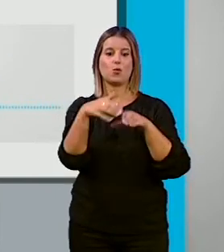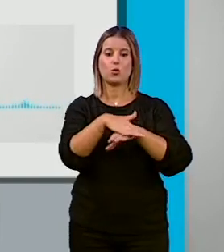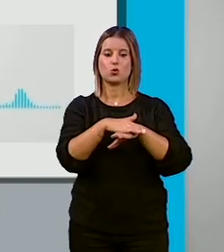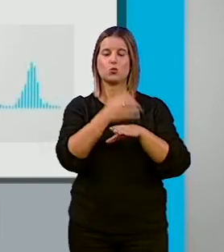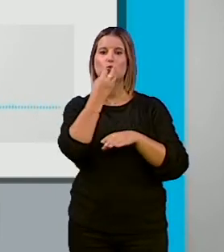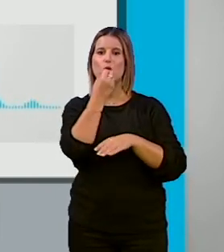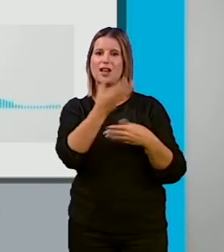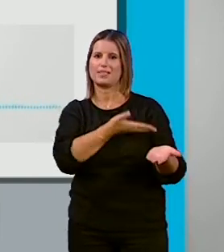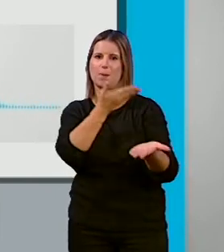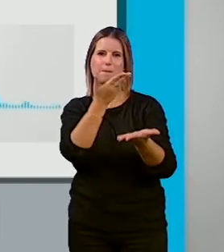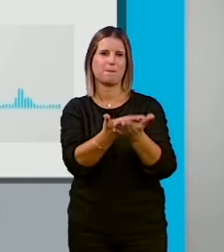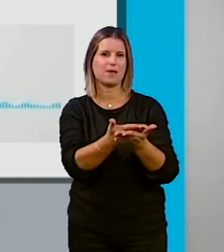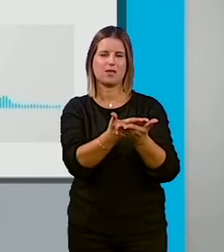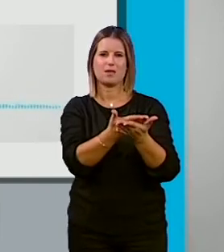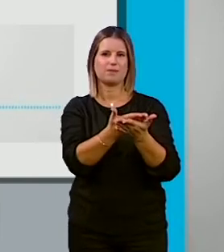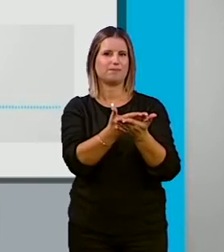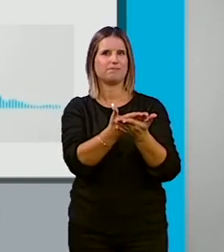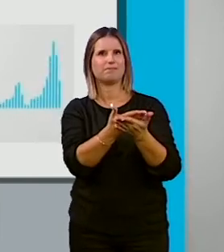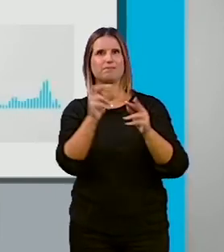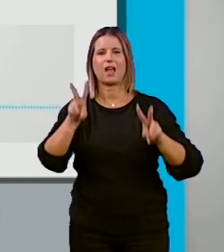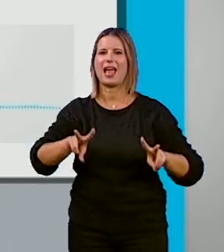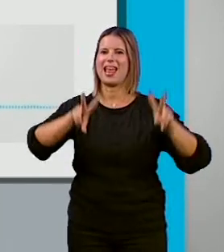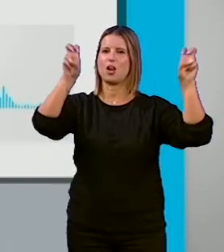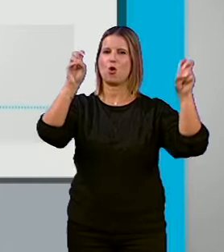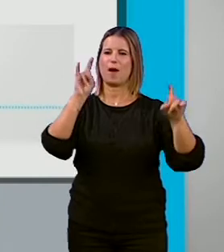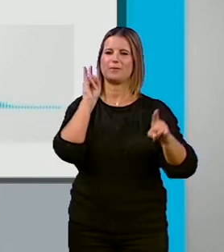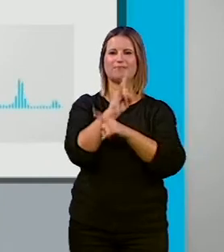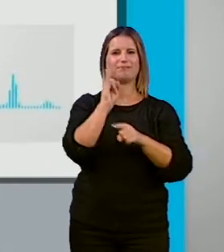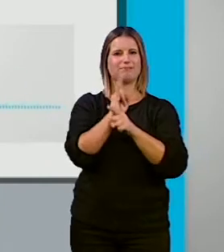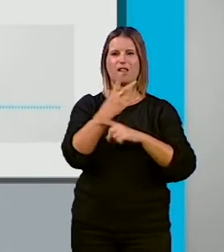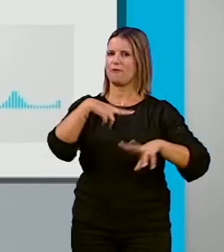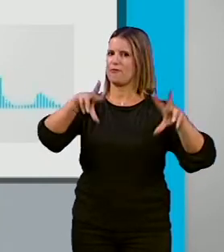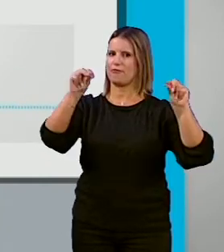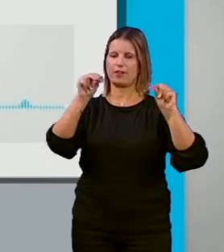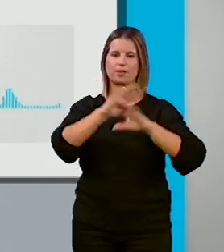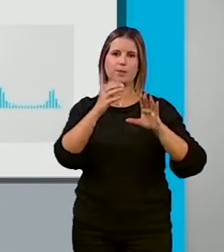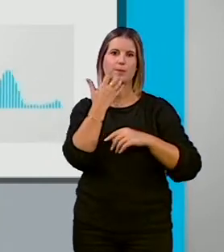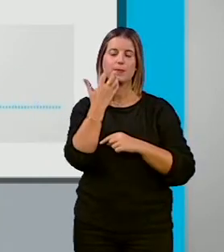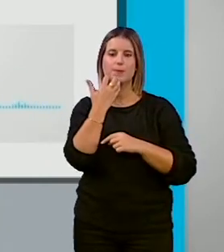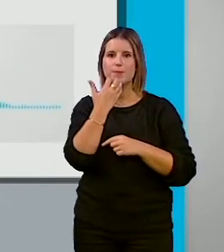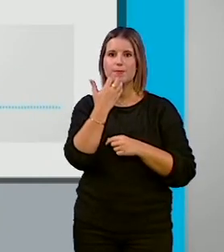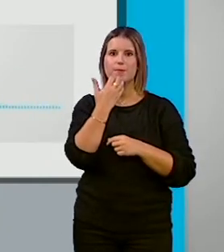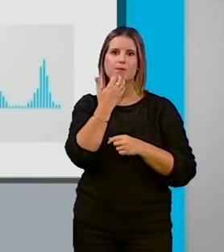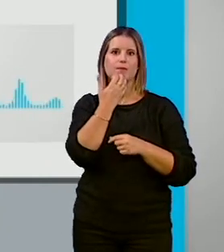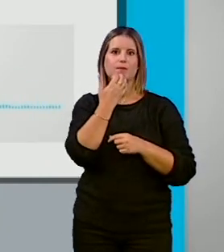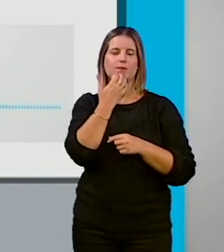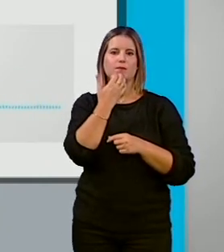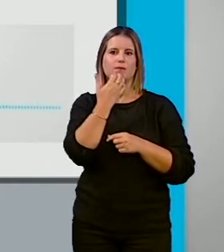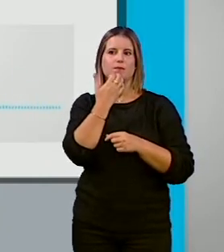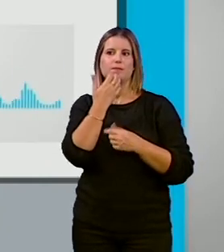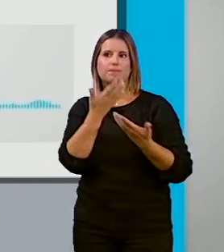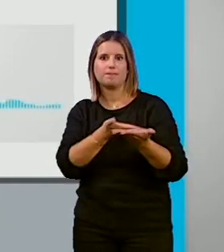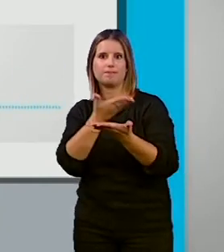abandone el eslogan que deje de engañar a la ciudad y que, por ejemplo, le pida a